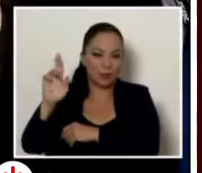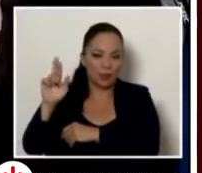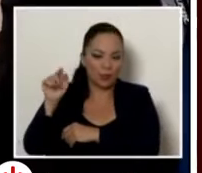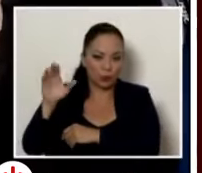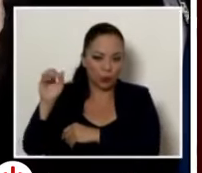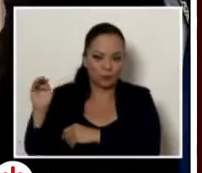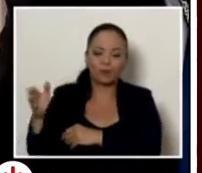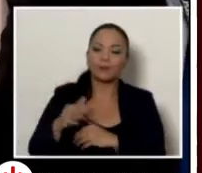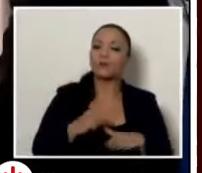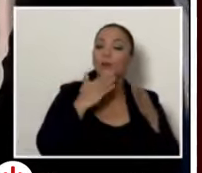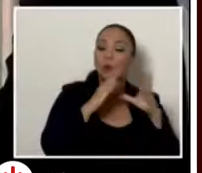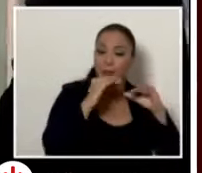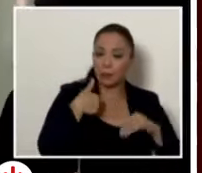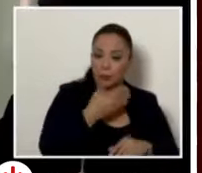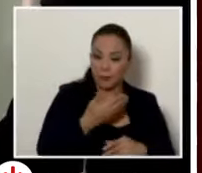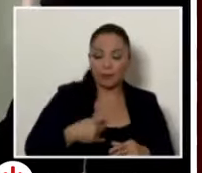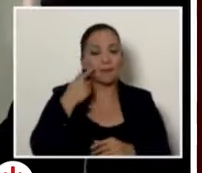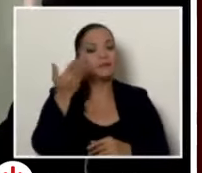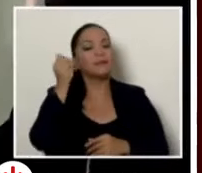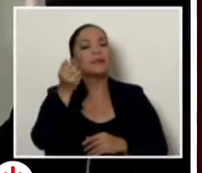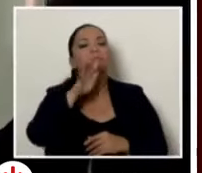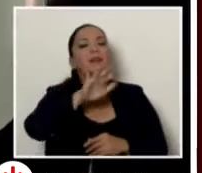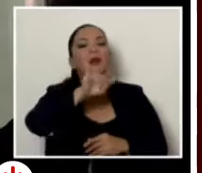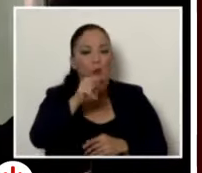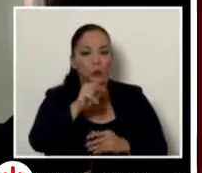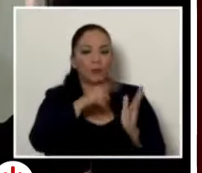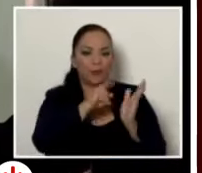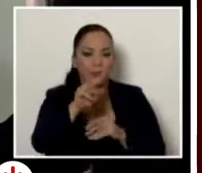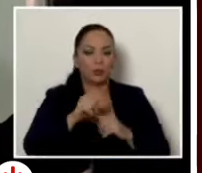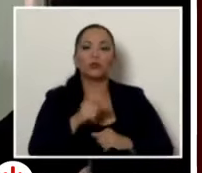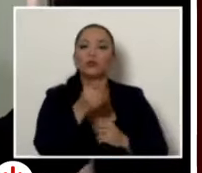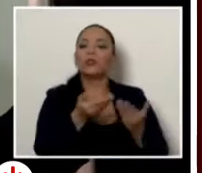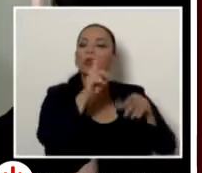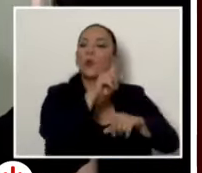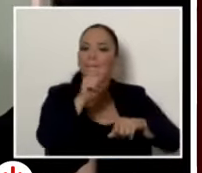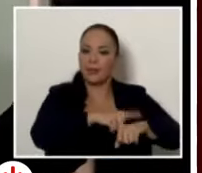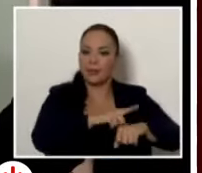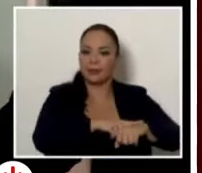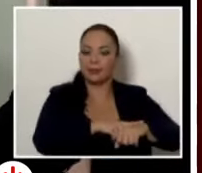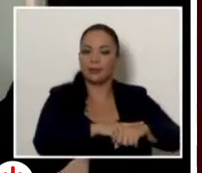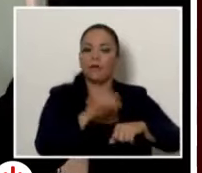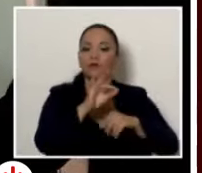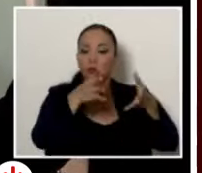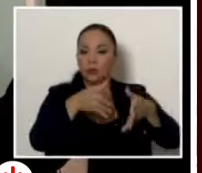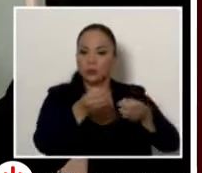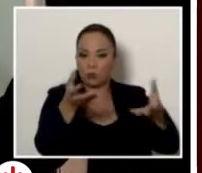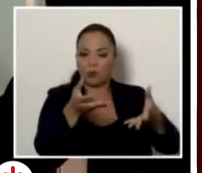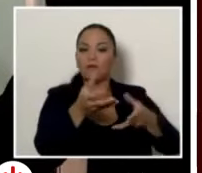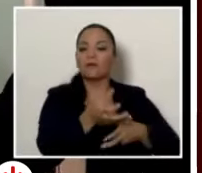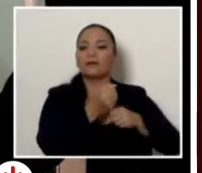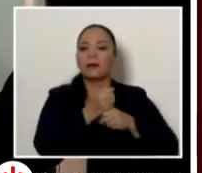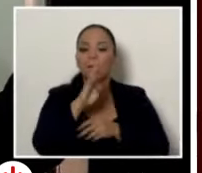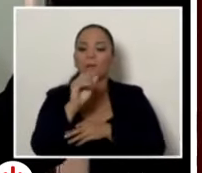el pasado 15 de junio de 2022 usted dio un mes de plazo para que los funcionarios públicos que habían recibido el